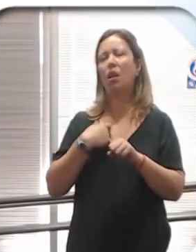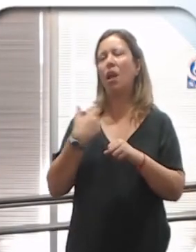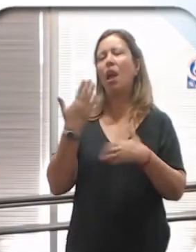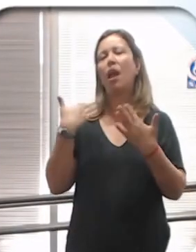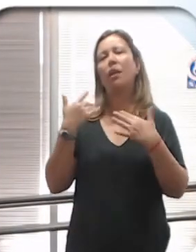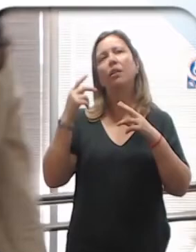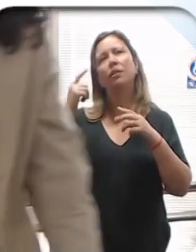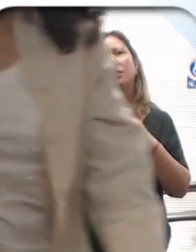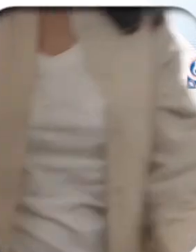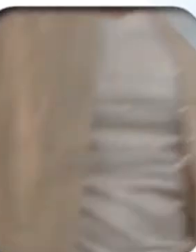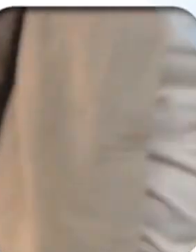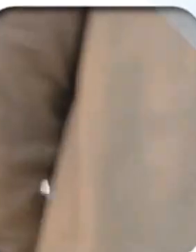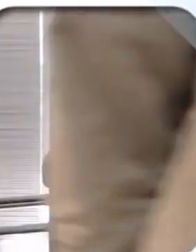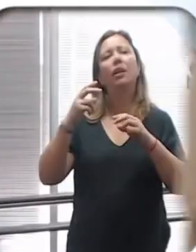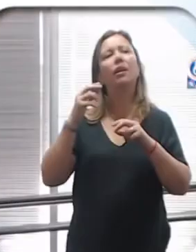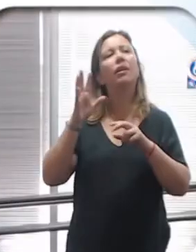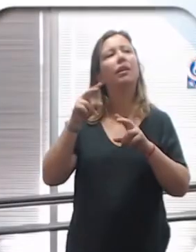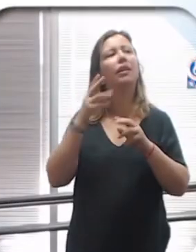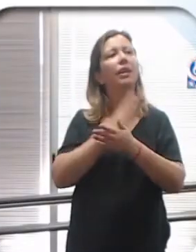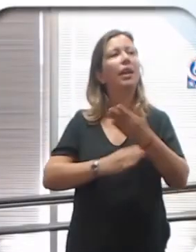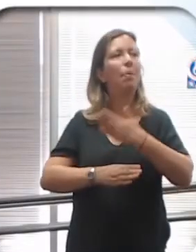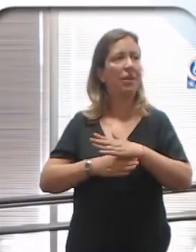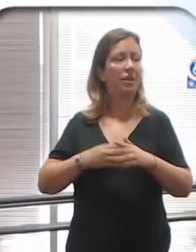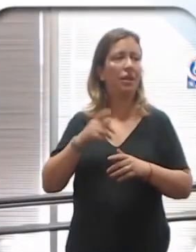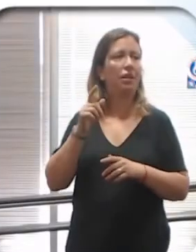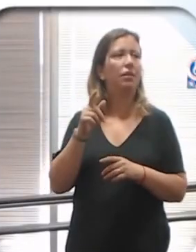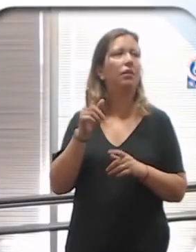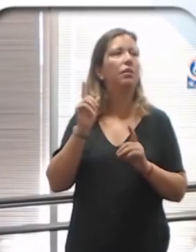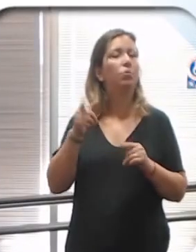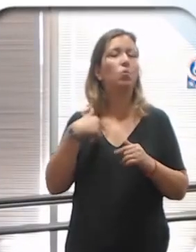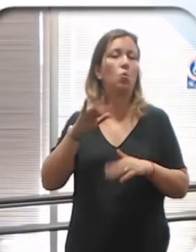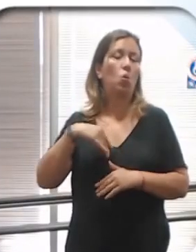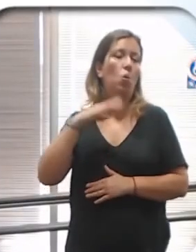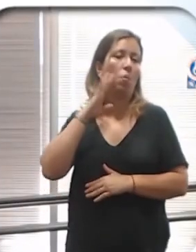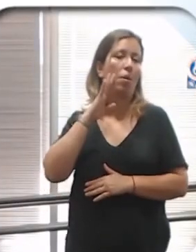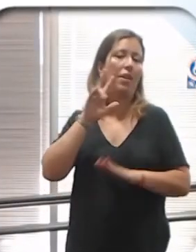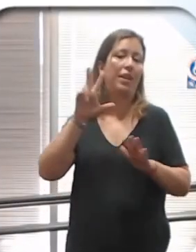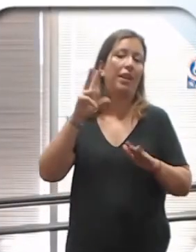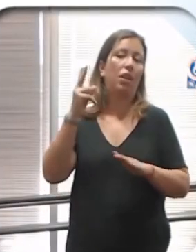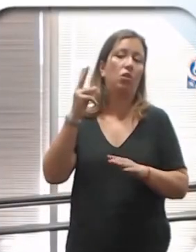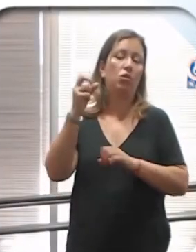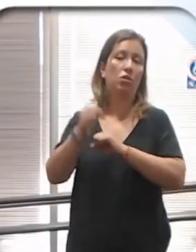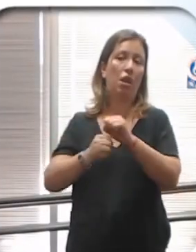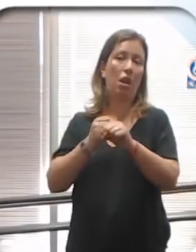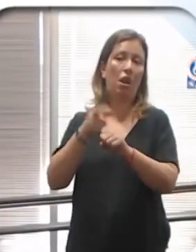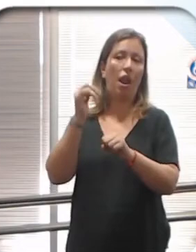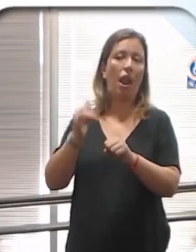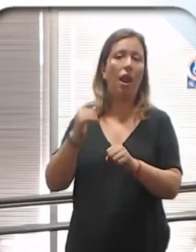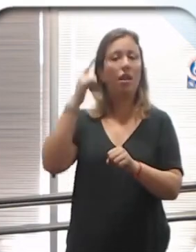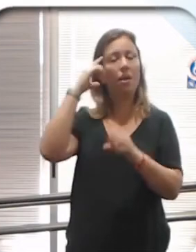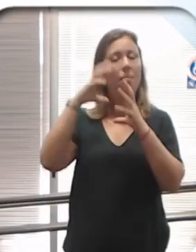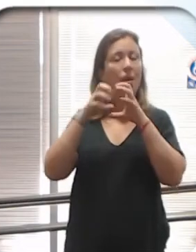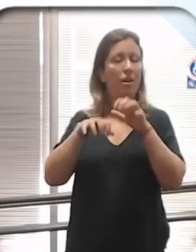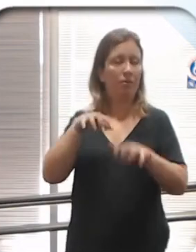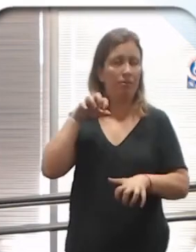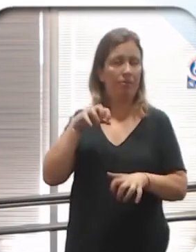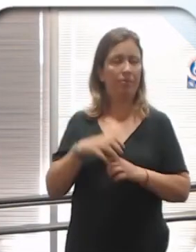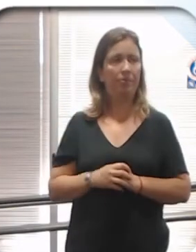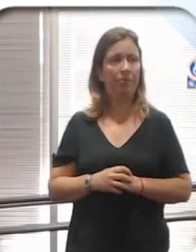discapacidad y soy madre de una persona de 32 años con parálisis cerebral.